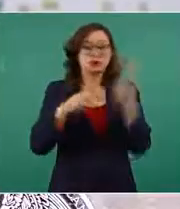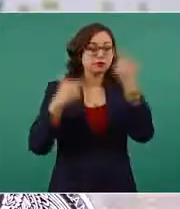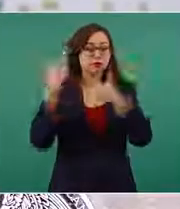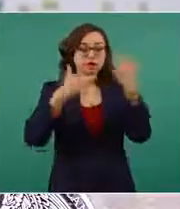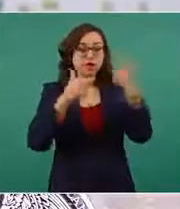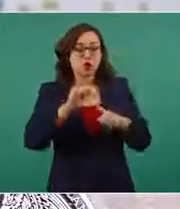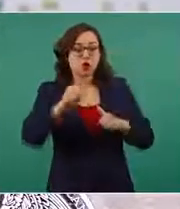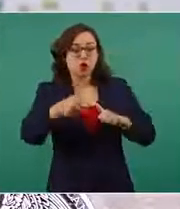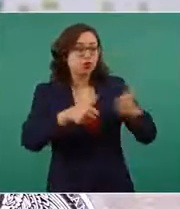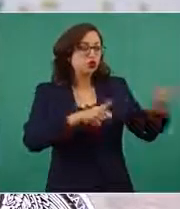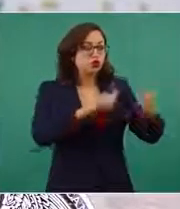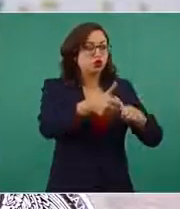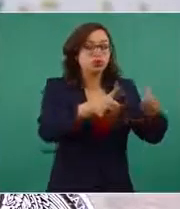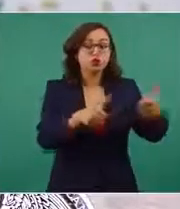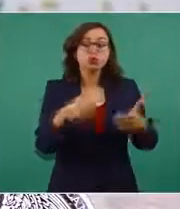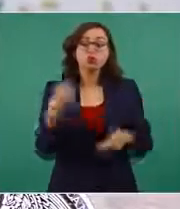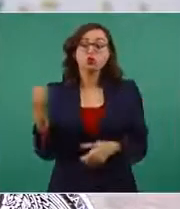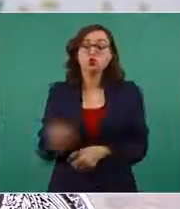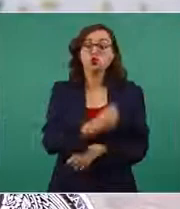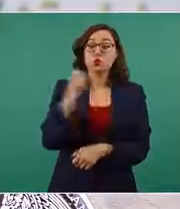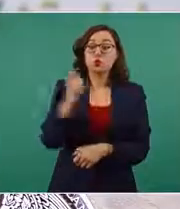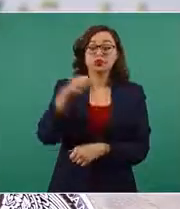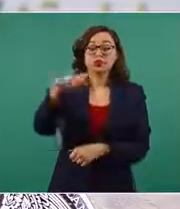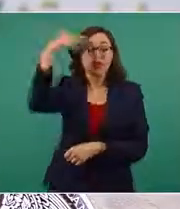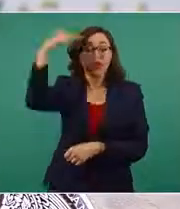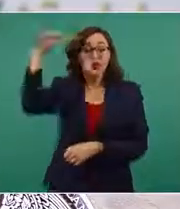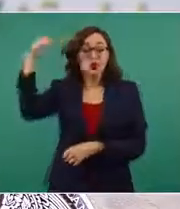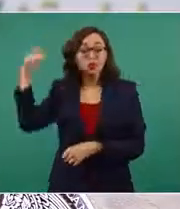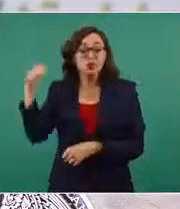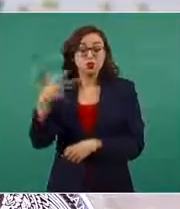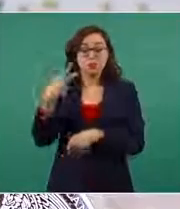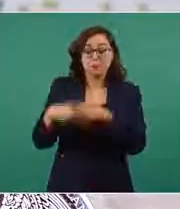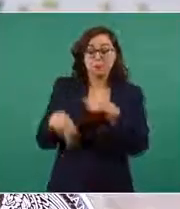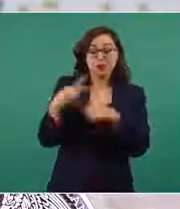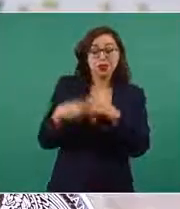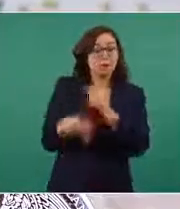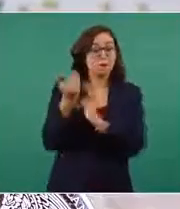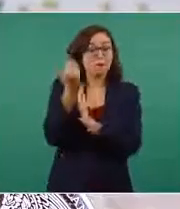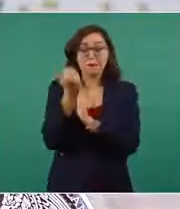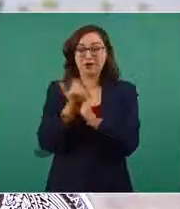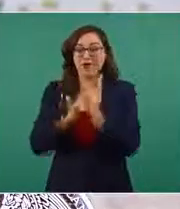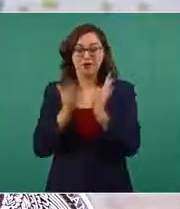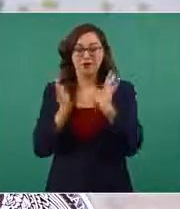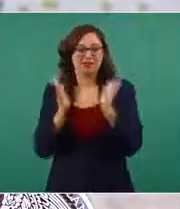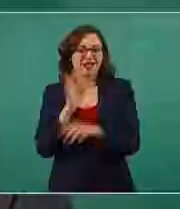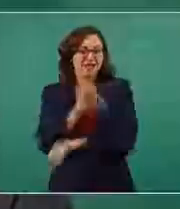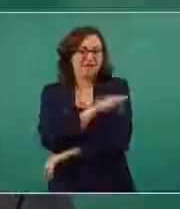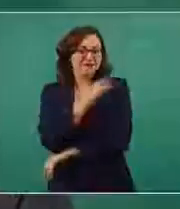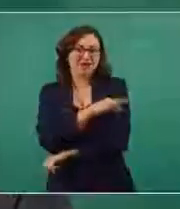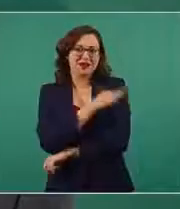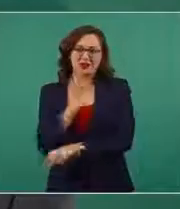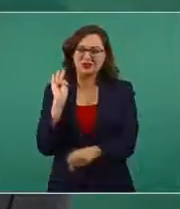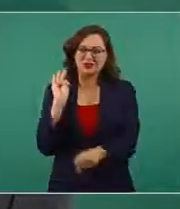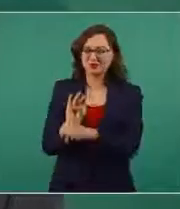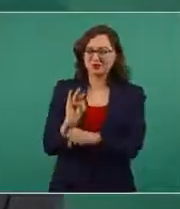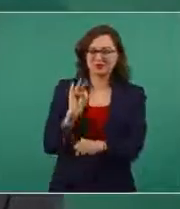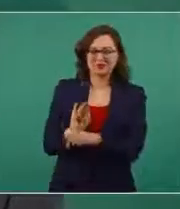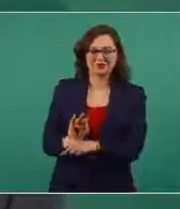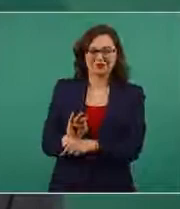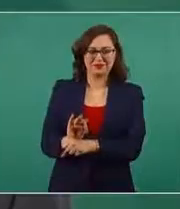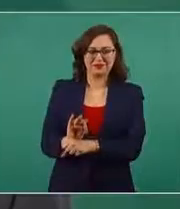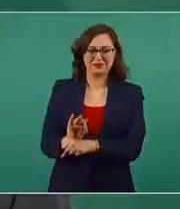afortunadamente las personas adultas ya tendrían un riesgo bajo, muy bajo de enfermedad, precisamente porque las hemos